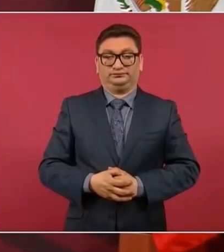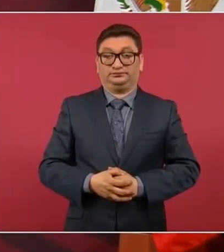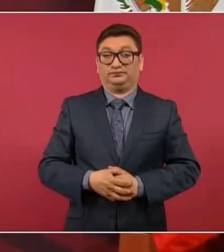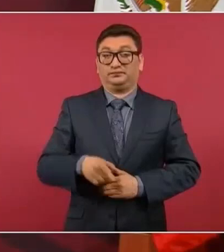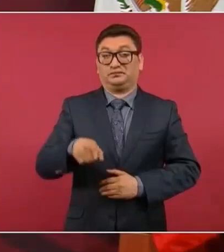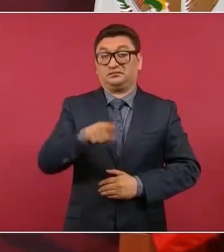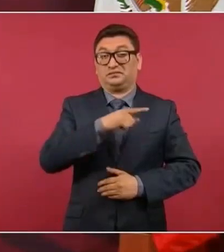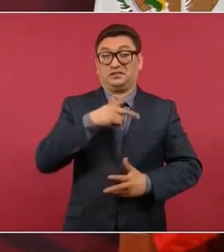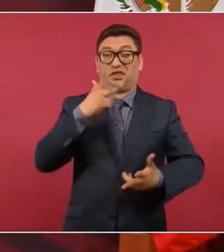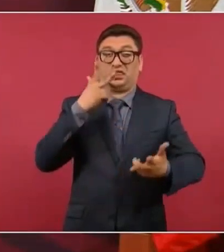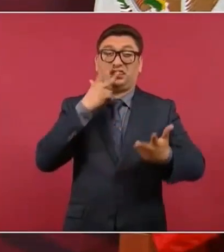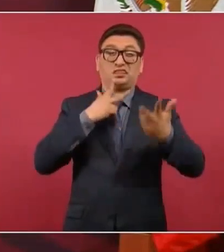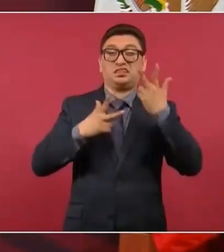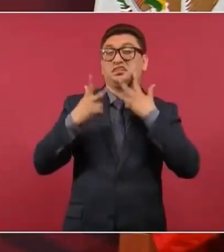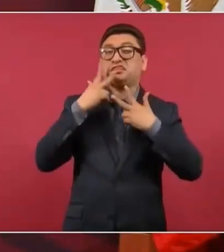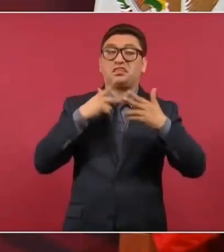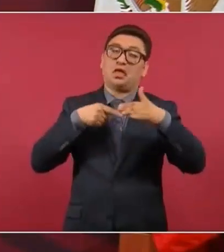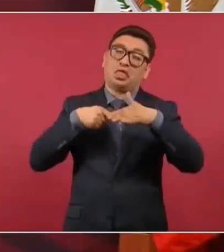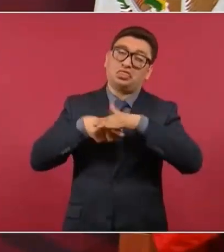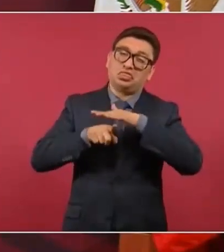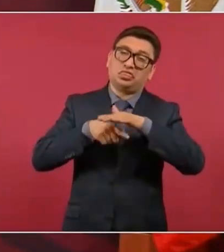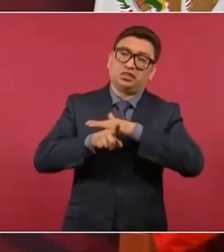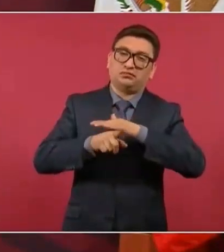Calumnia que hay, algo queda.